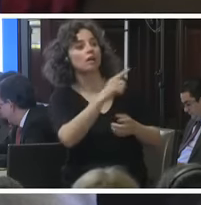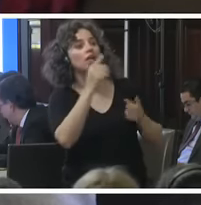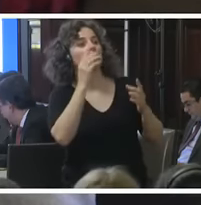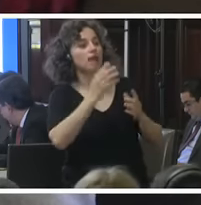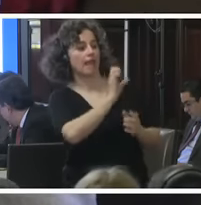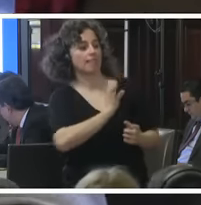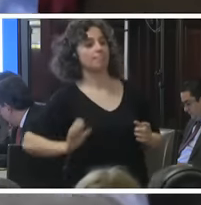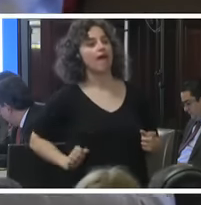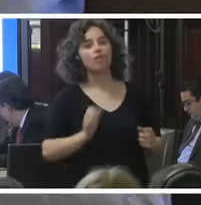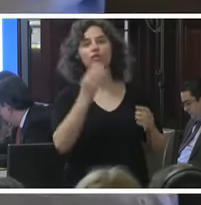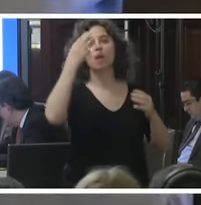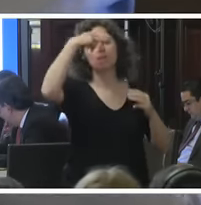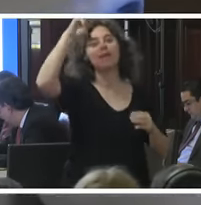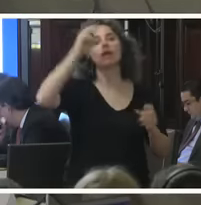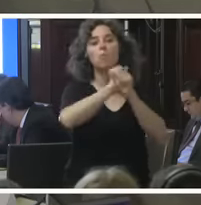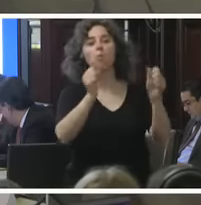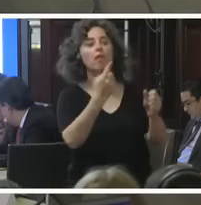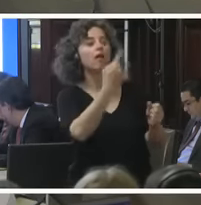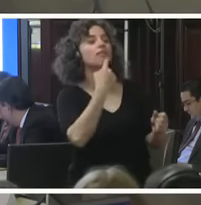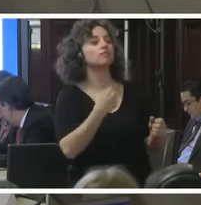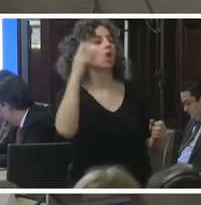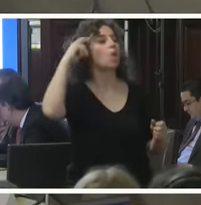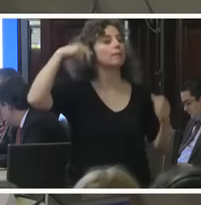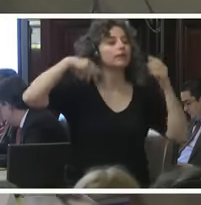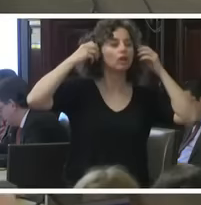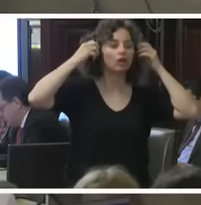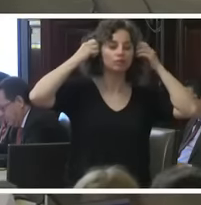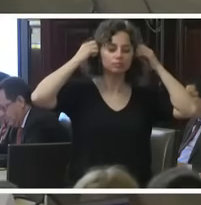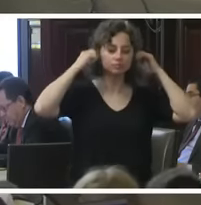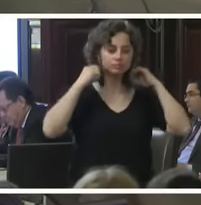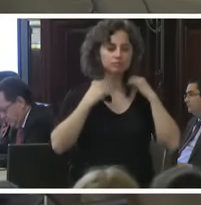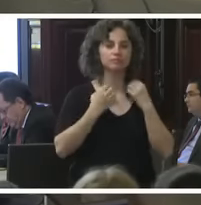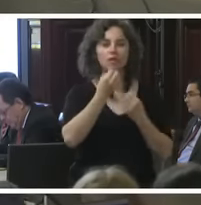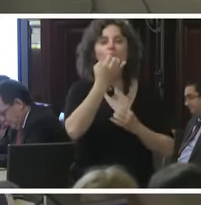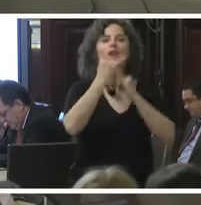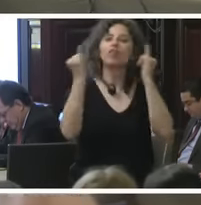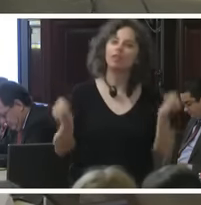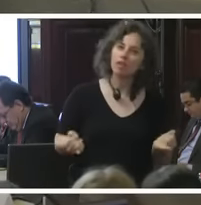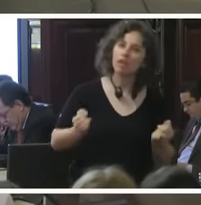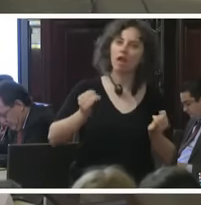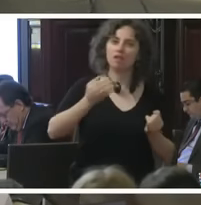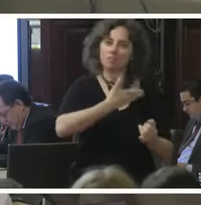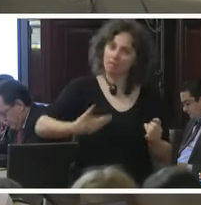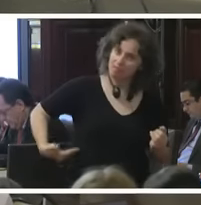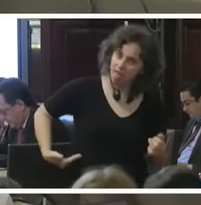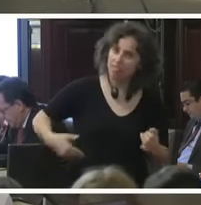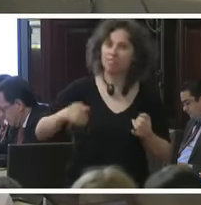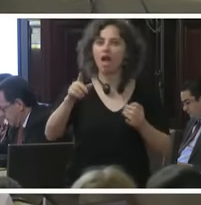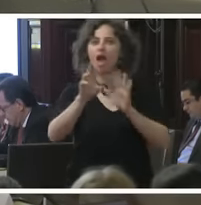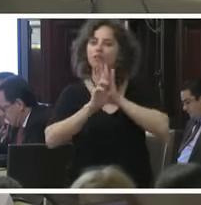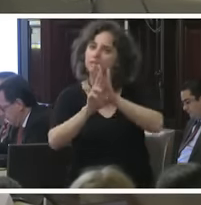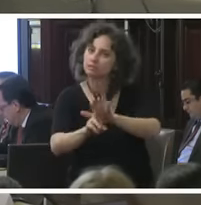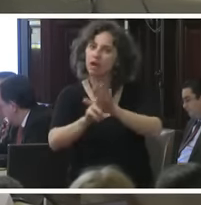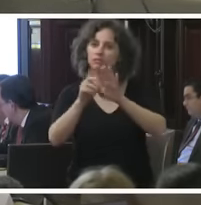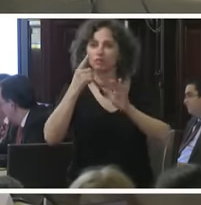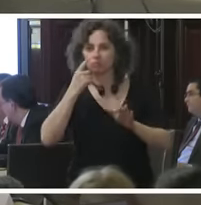Estado de México que presente su posición. Señora Presidenta, señora comisionada, señor comisionado,